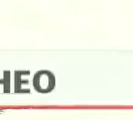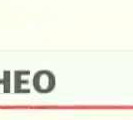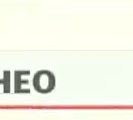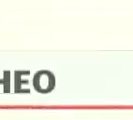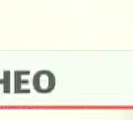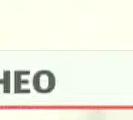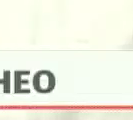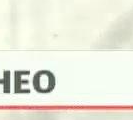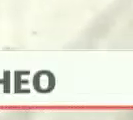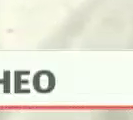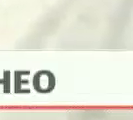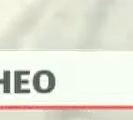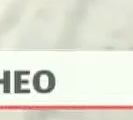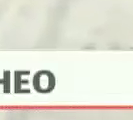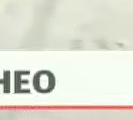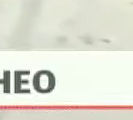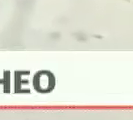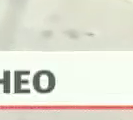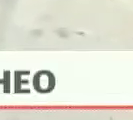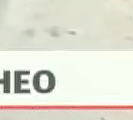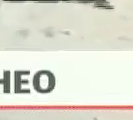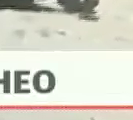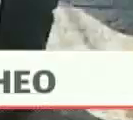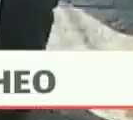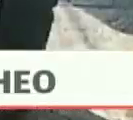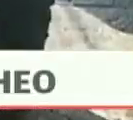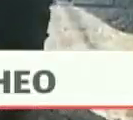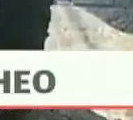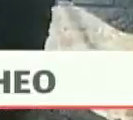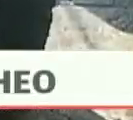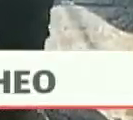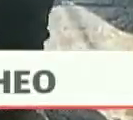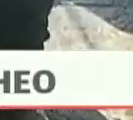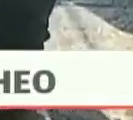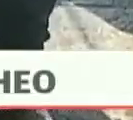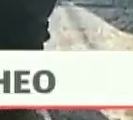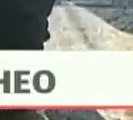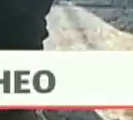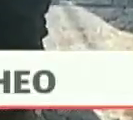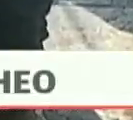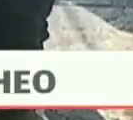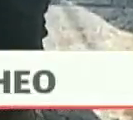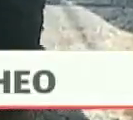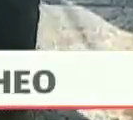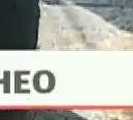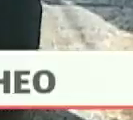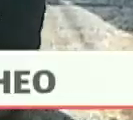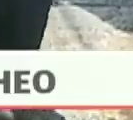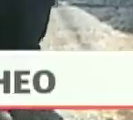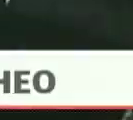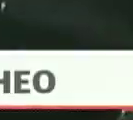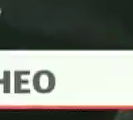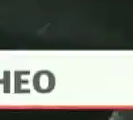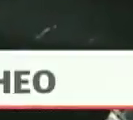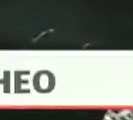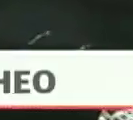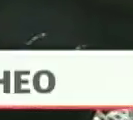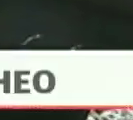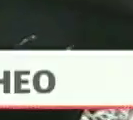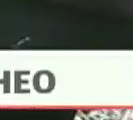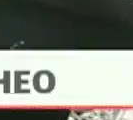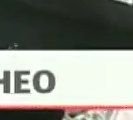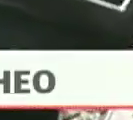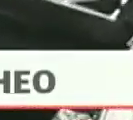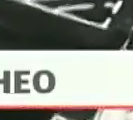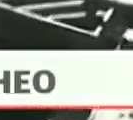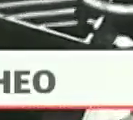servicios municipales compañeras y compañeros acá del poder popular de las organizaciones y las fuerzas que hacen vida aquí en